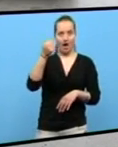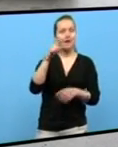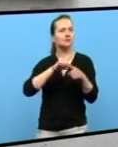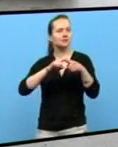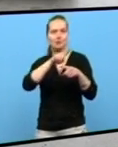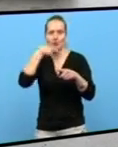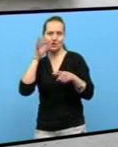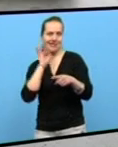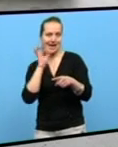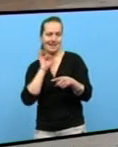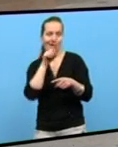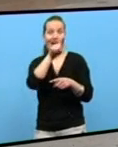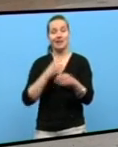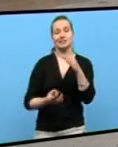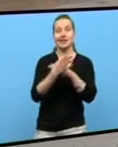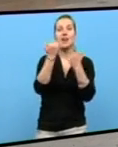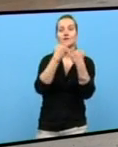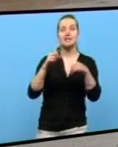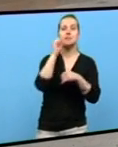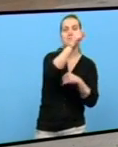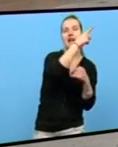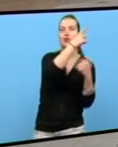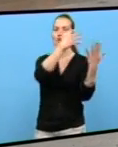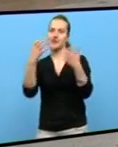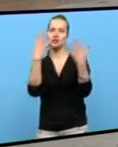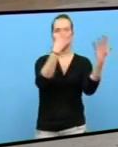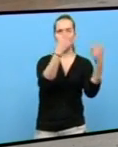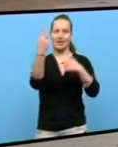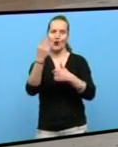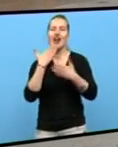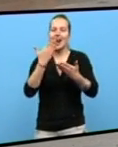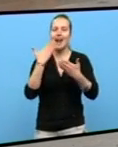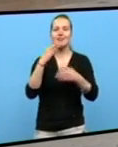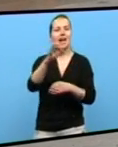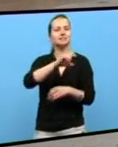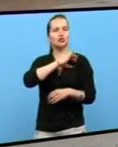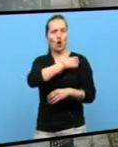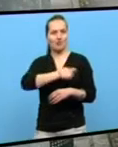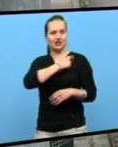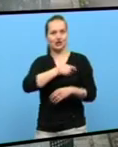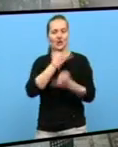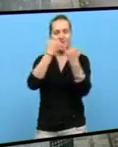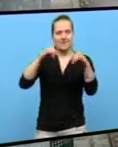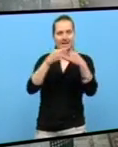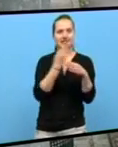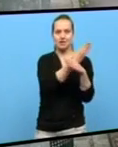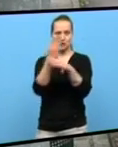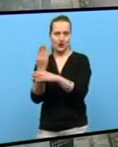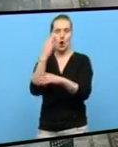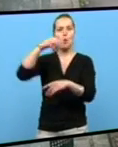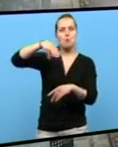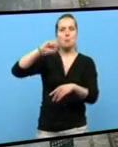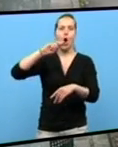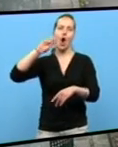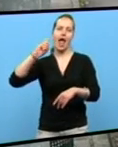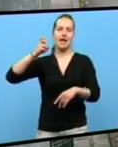galega A festa naceu en 1992, grazas a comisión da Feira de Mostres e Exposicións, Moexmo Celebrarase no